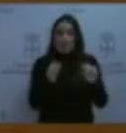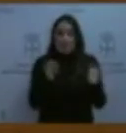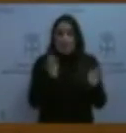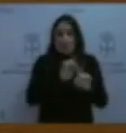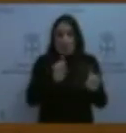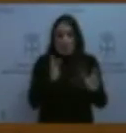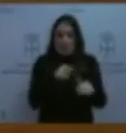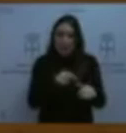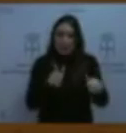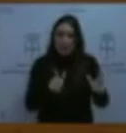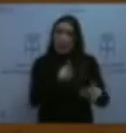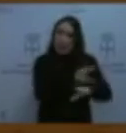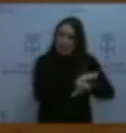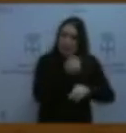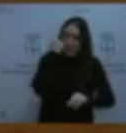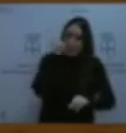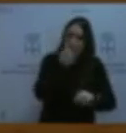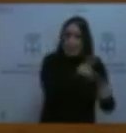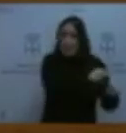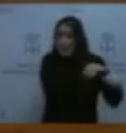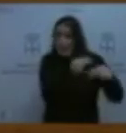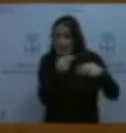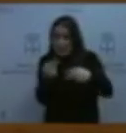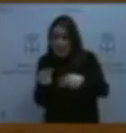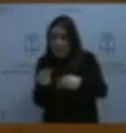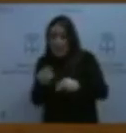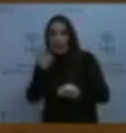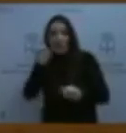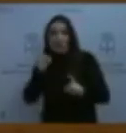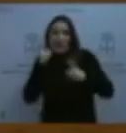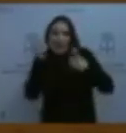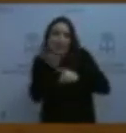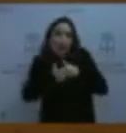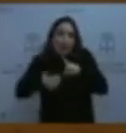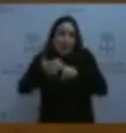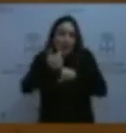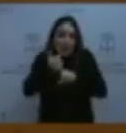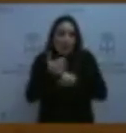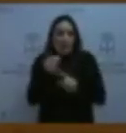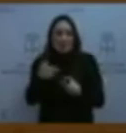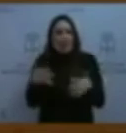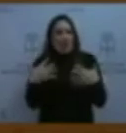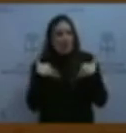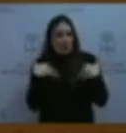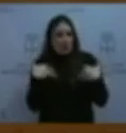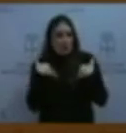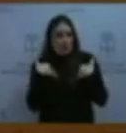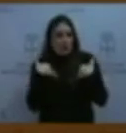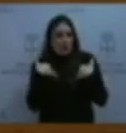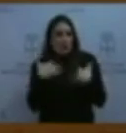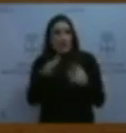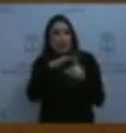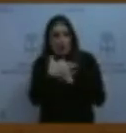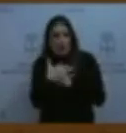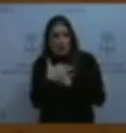Esto, que lo sabía la Consejería, la respuesta que se le da a la persona que está intentando poner solución al asunto y que está sufriendo la situación en el